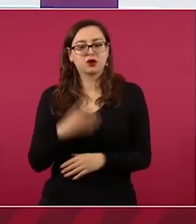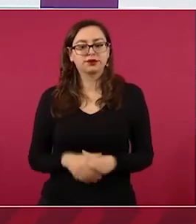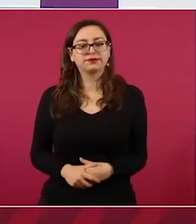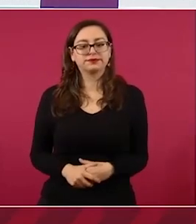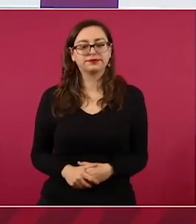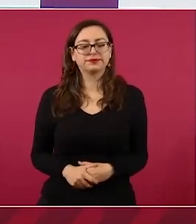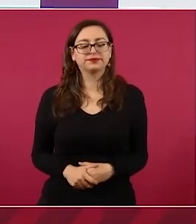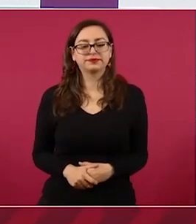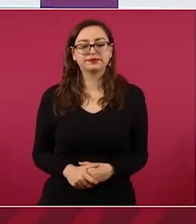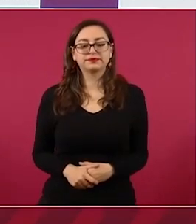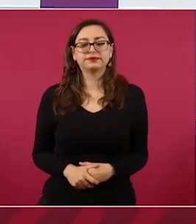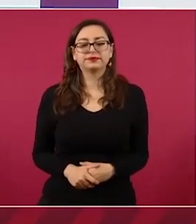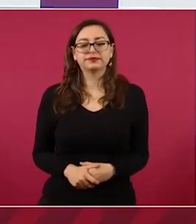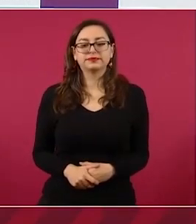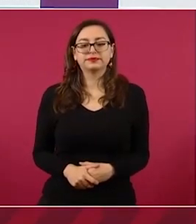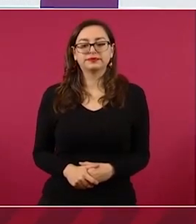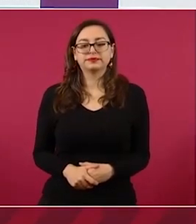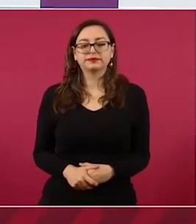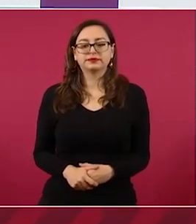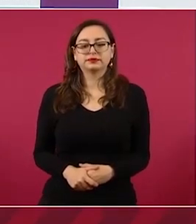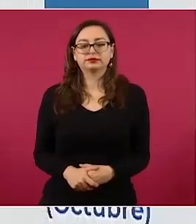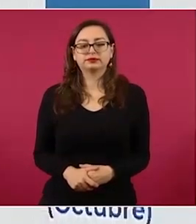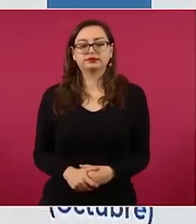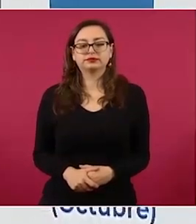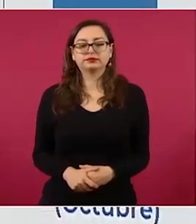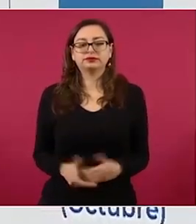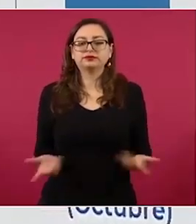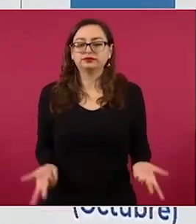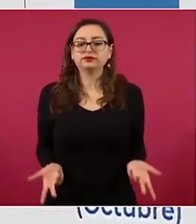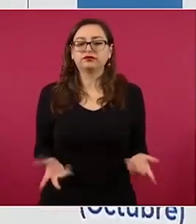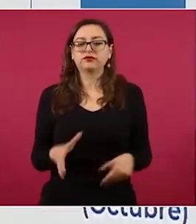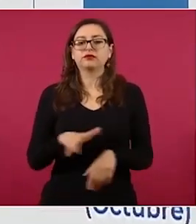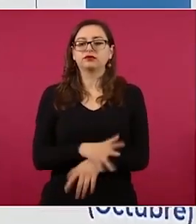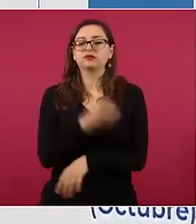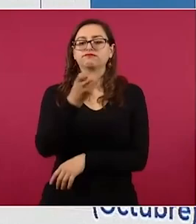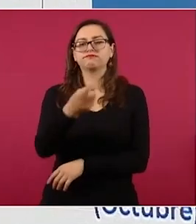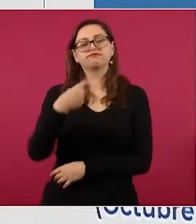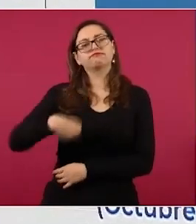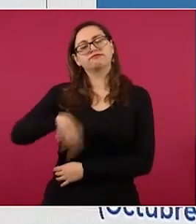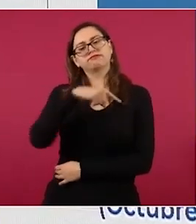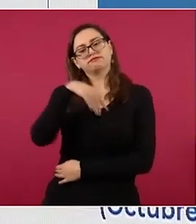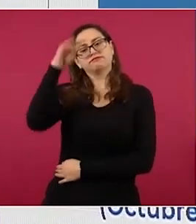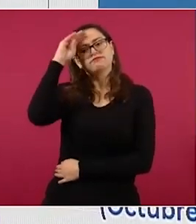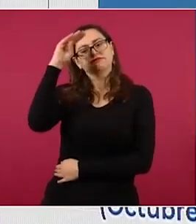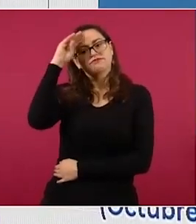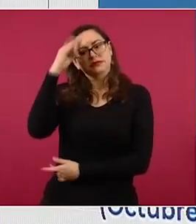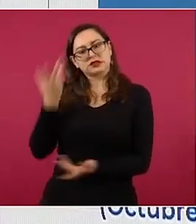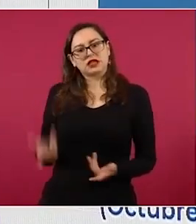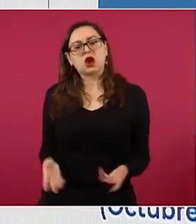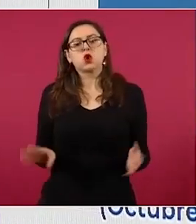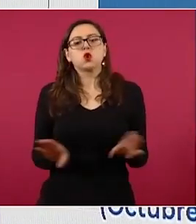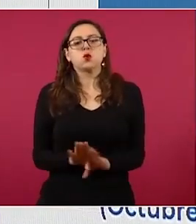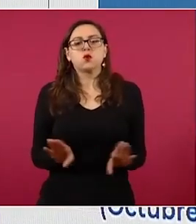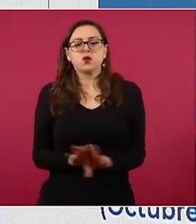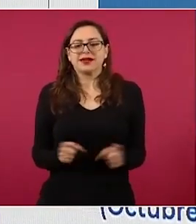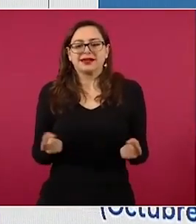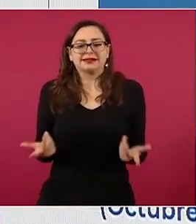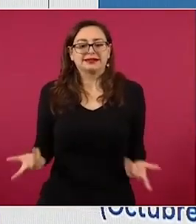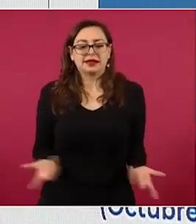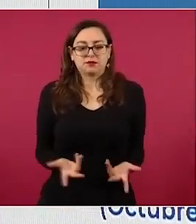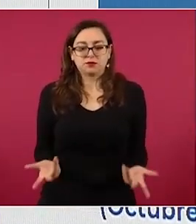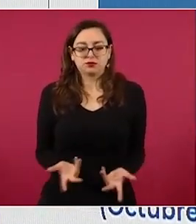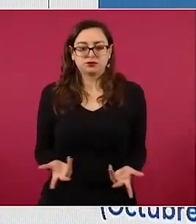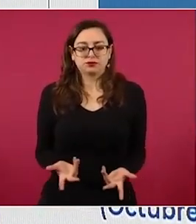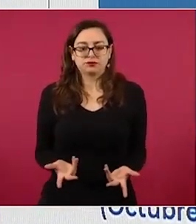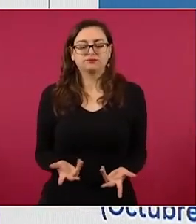Por eso, ¿qué estamos haciendo para impulsar la actividad productiva? Ya tomamos la decisión que a